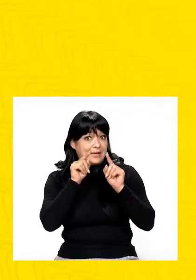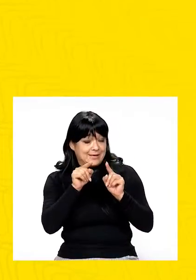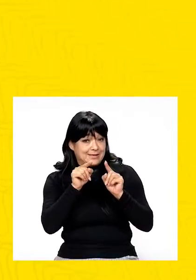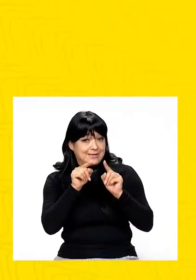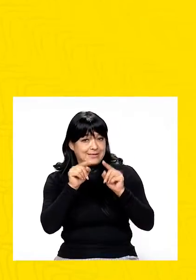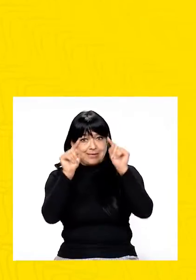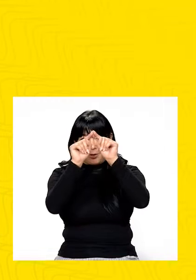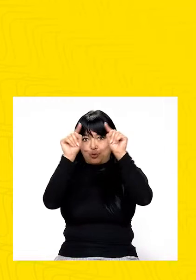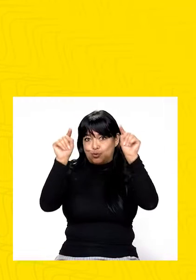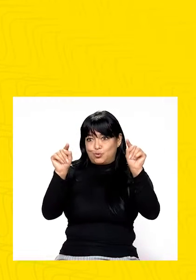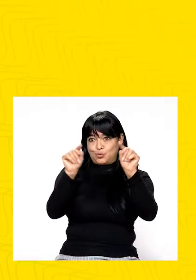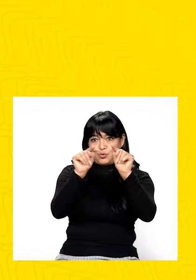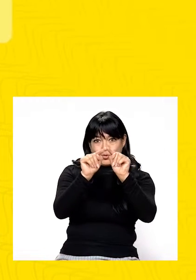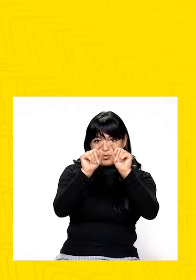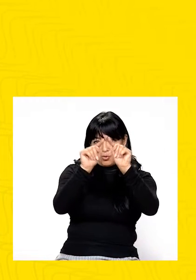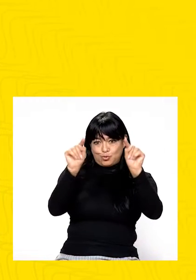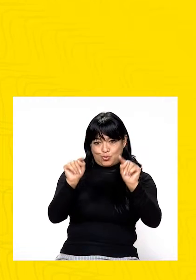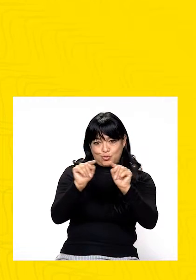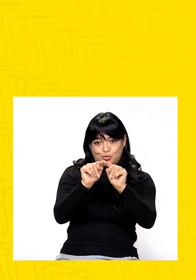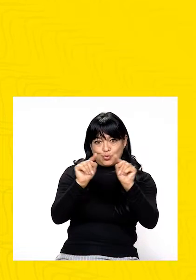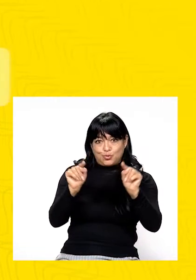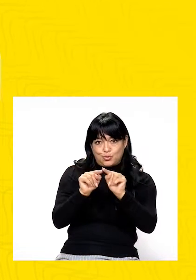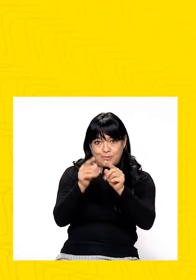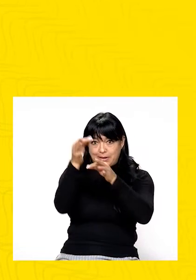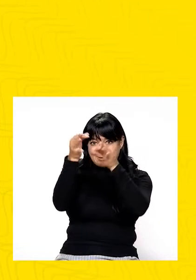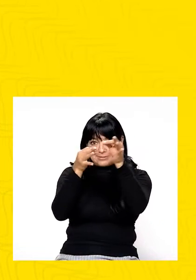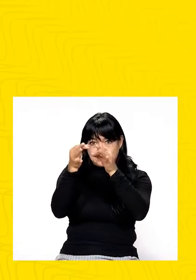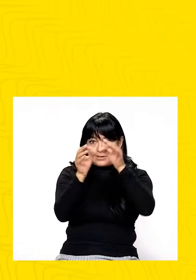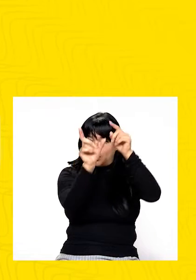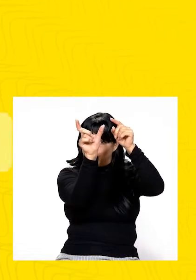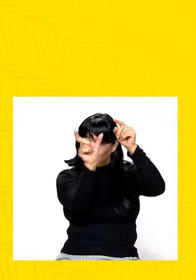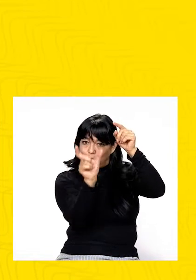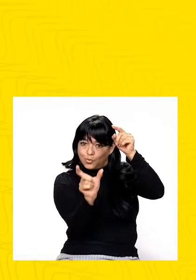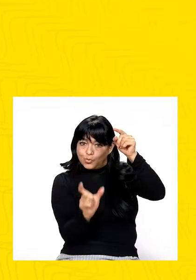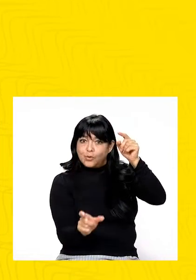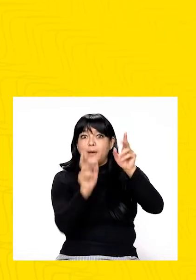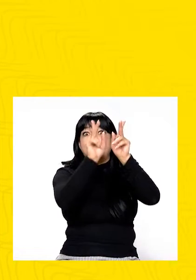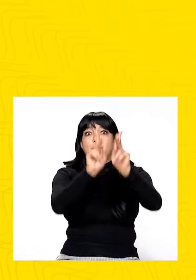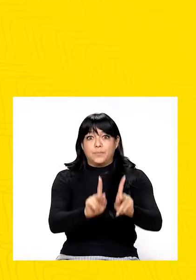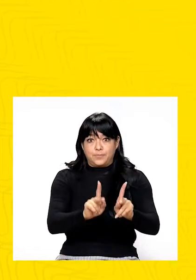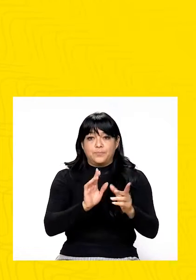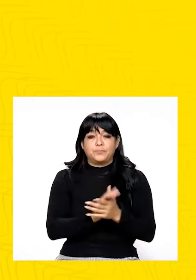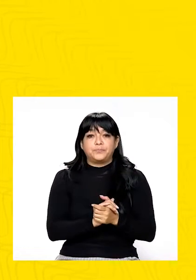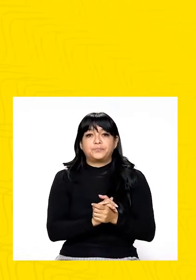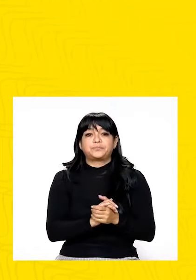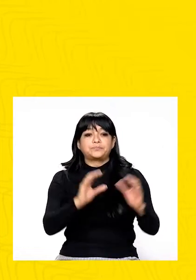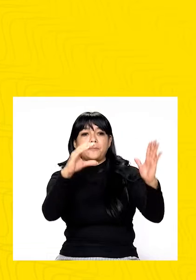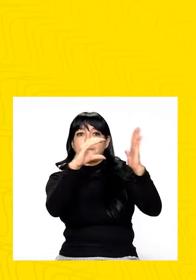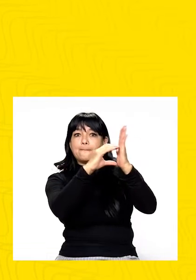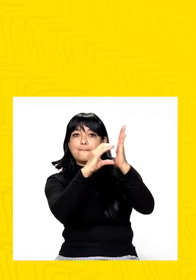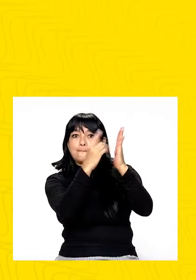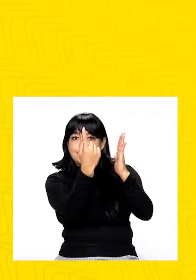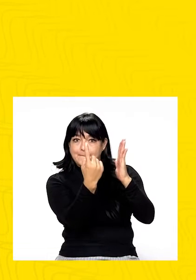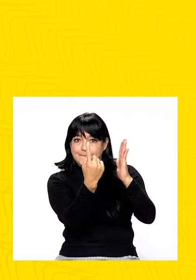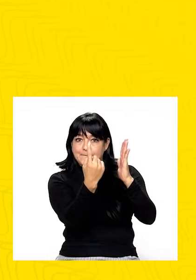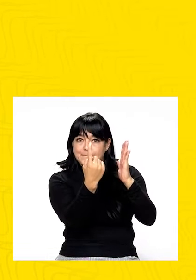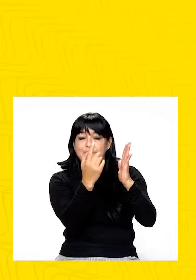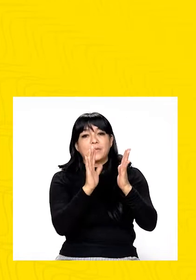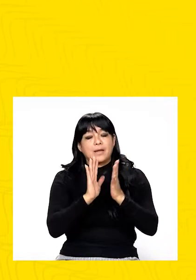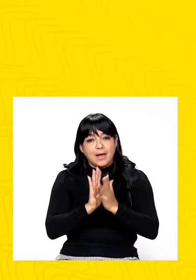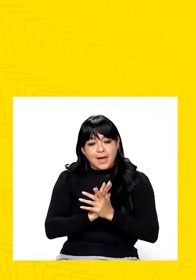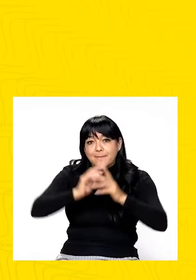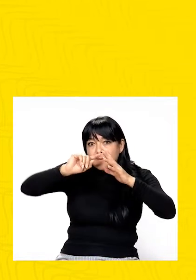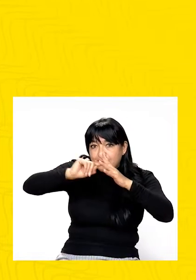Este es el esquema para hacer una descripción. Descripción de personas. Párrafo 1.